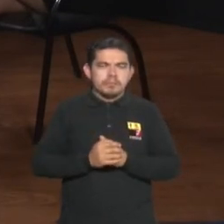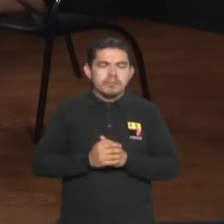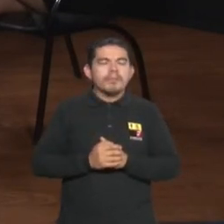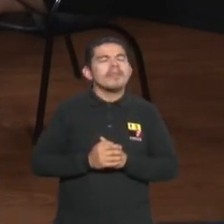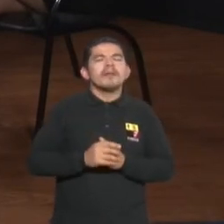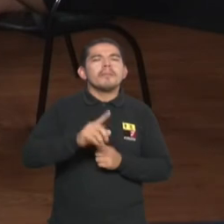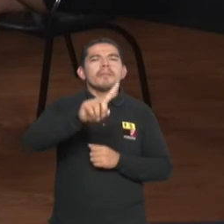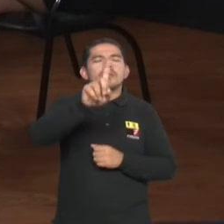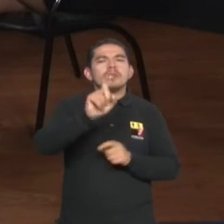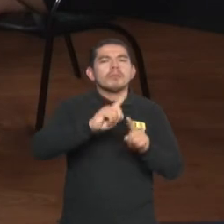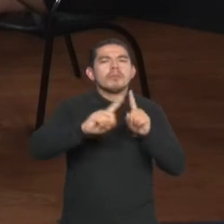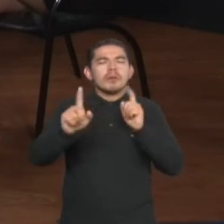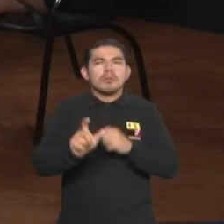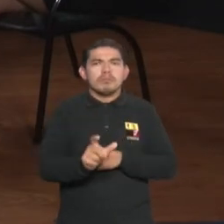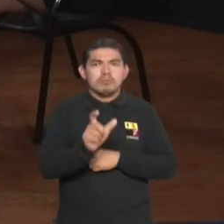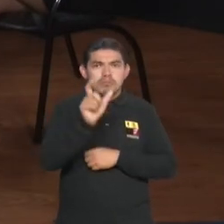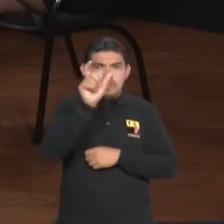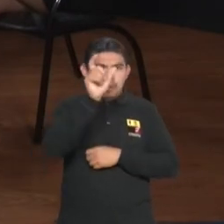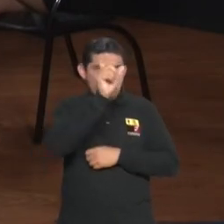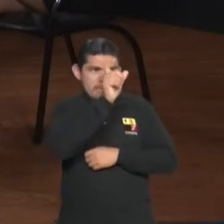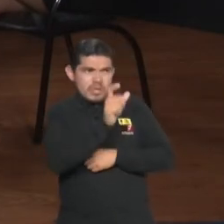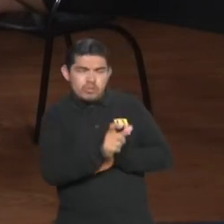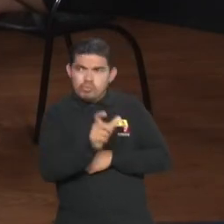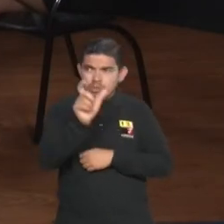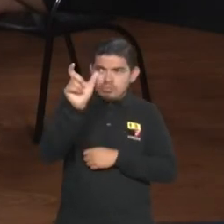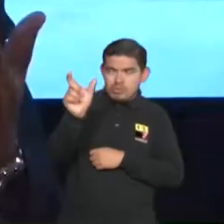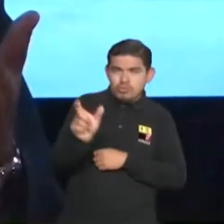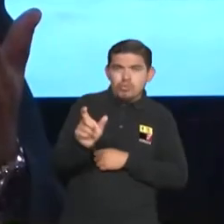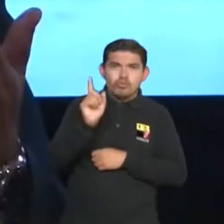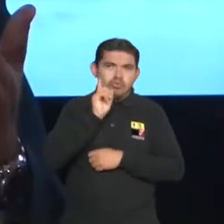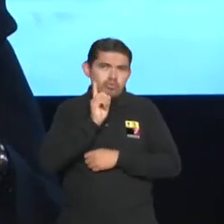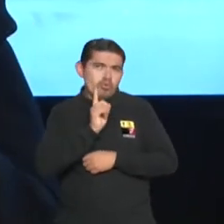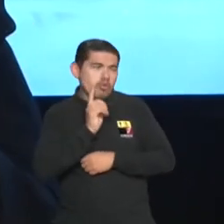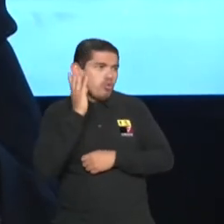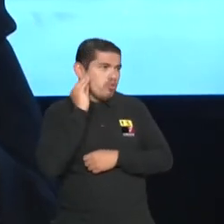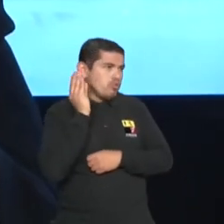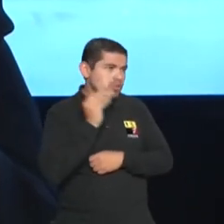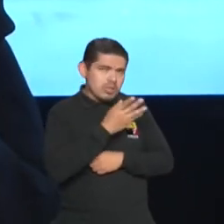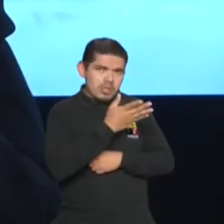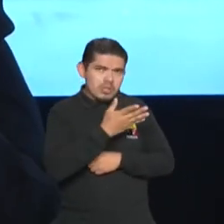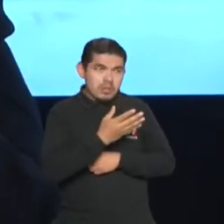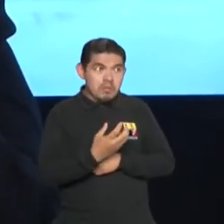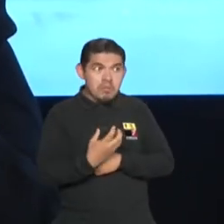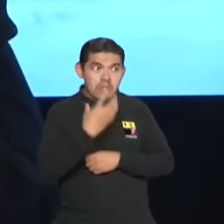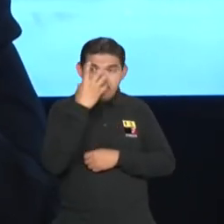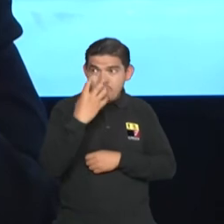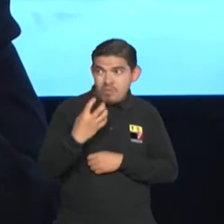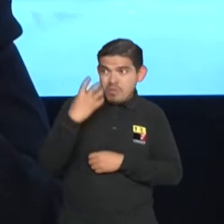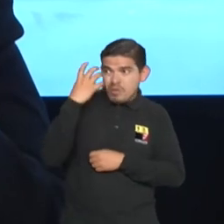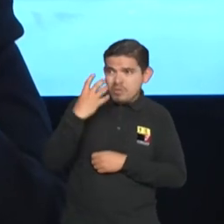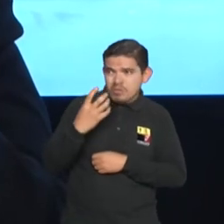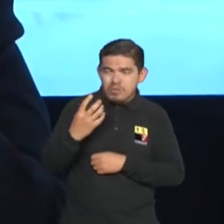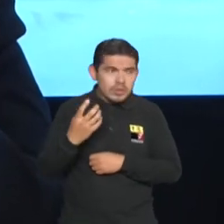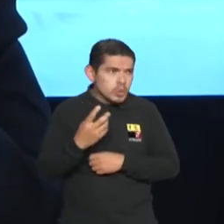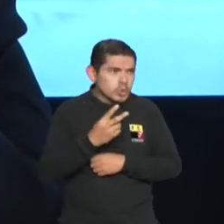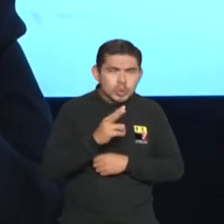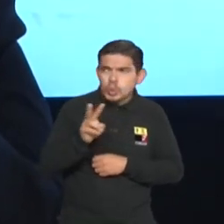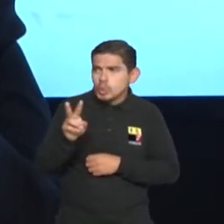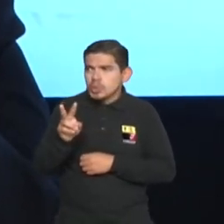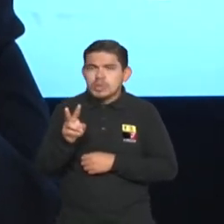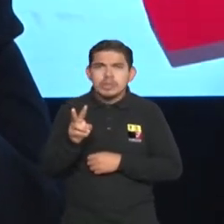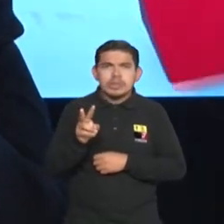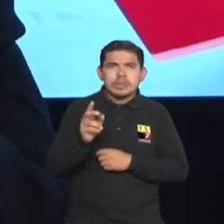un momento dado que la persona a la que estás transmitiendo el mensaje o la a la que estás interpretando se ve molesta y su actitud es de molestia también, ¿no?